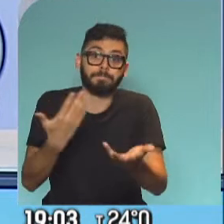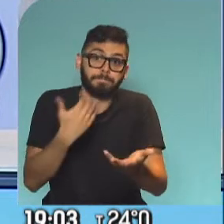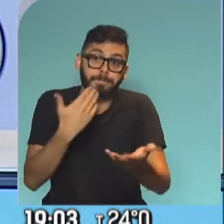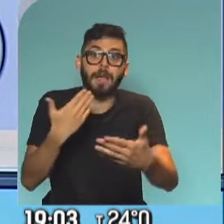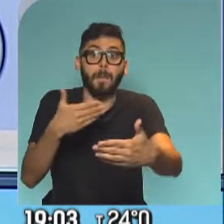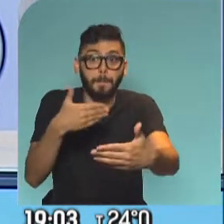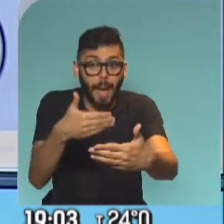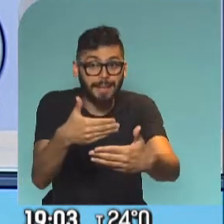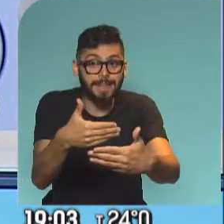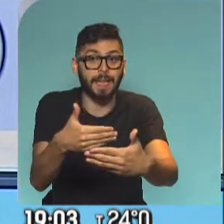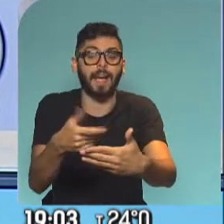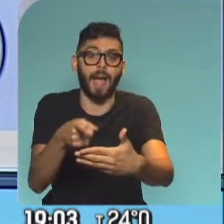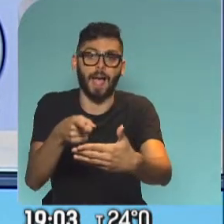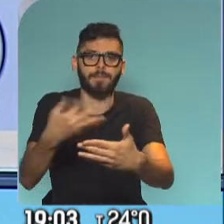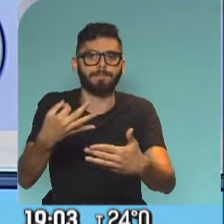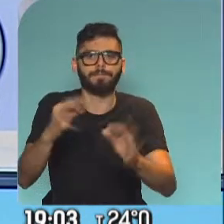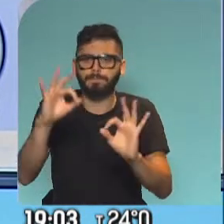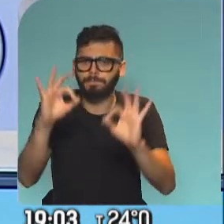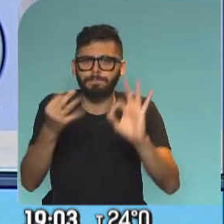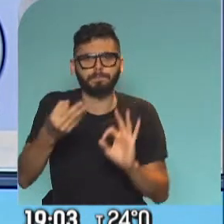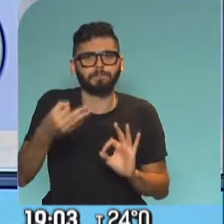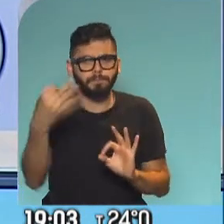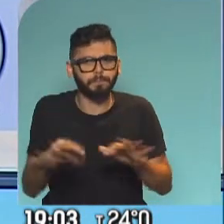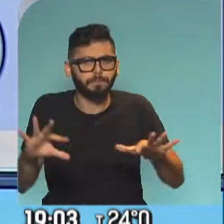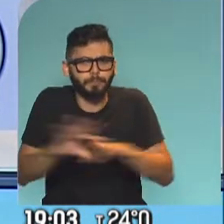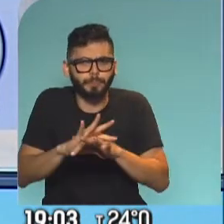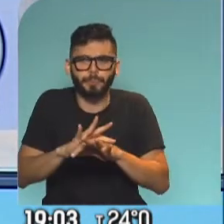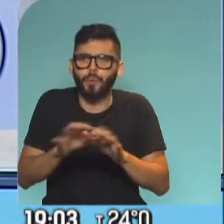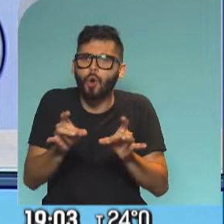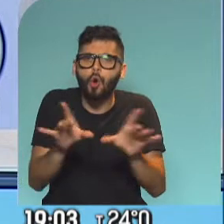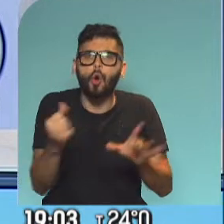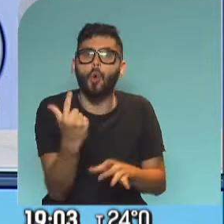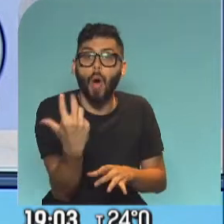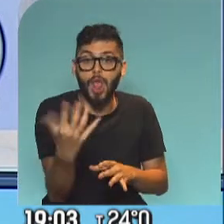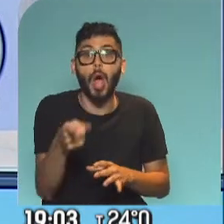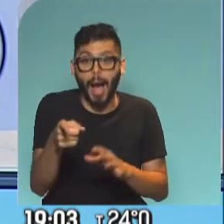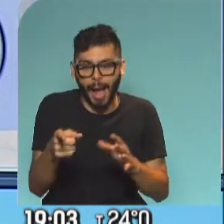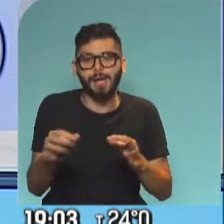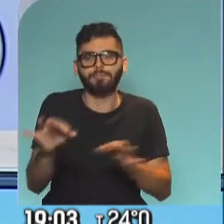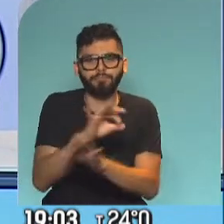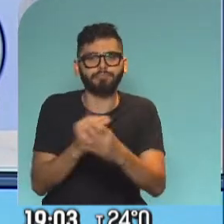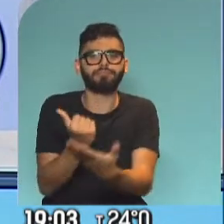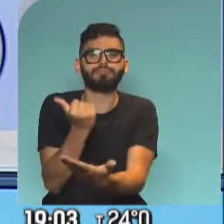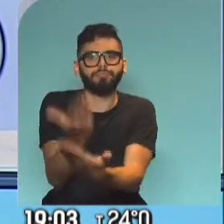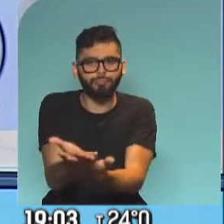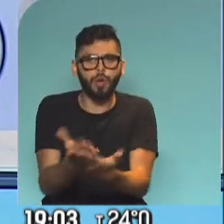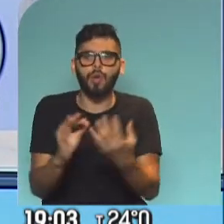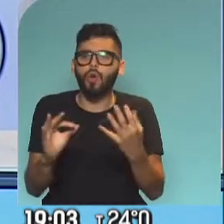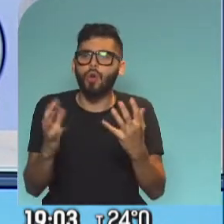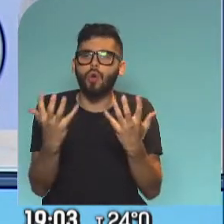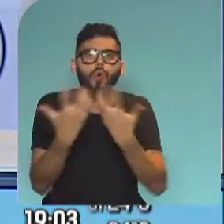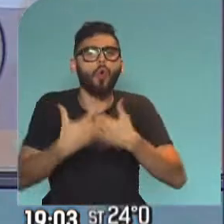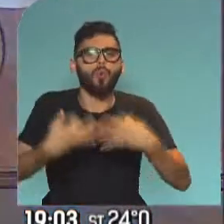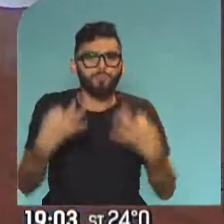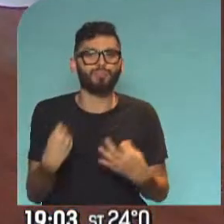tener el dato bien preciso de la situación epidemiológica, presentaremos a la sociedad la estrategia apropiada para esa situación.